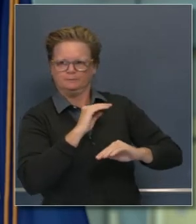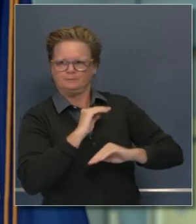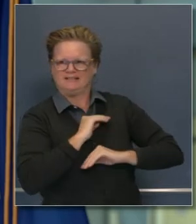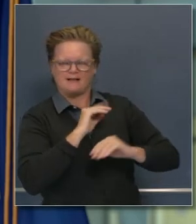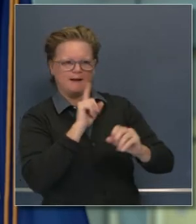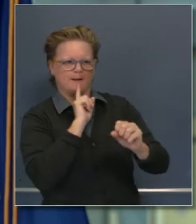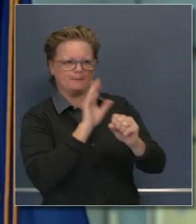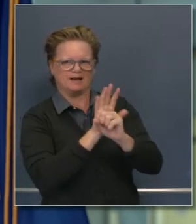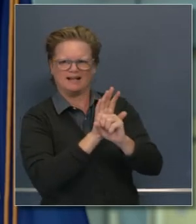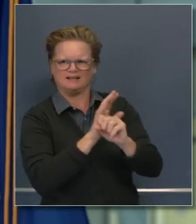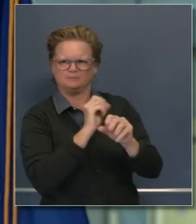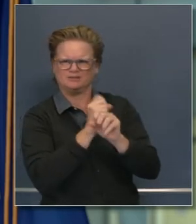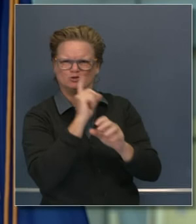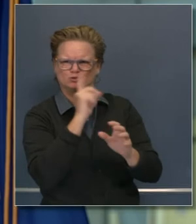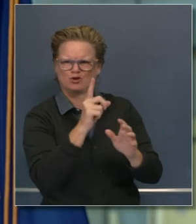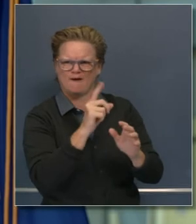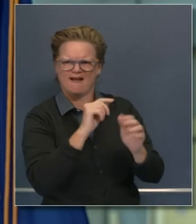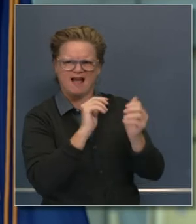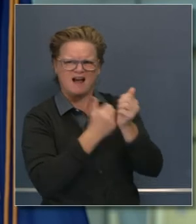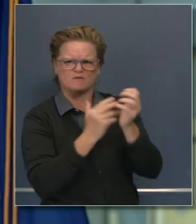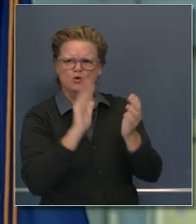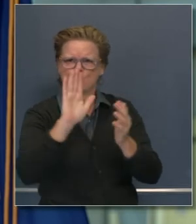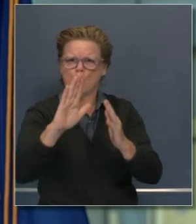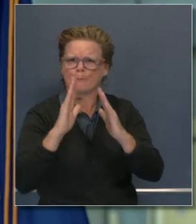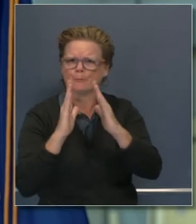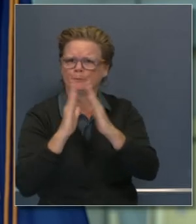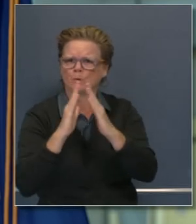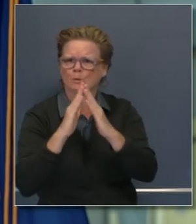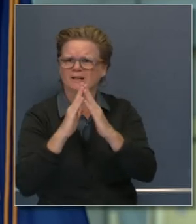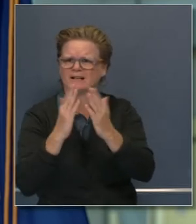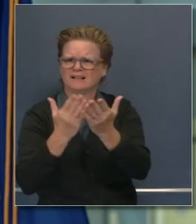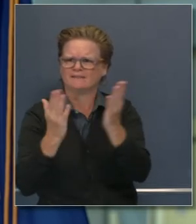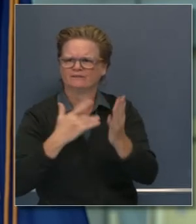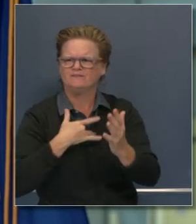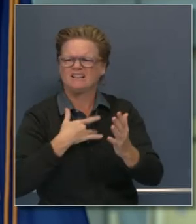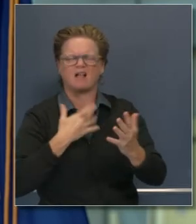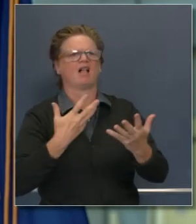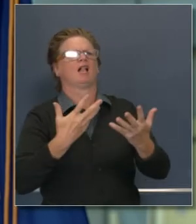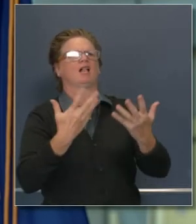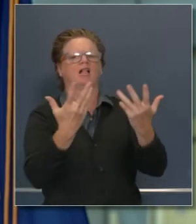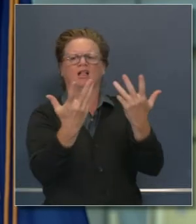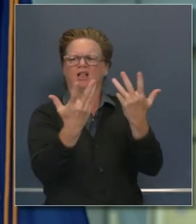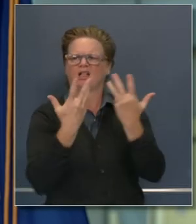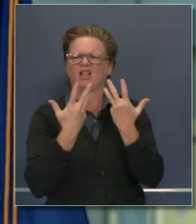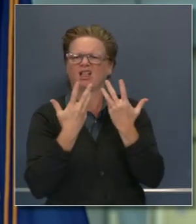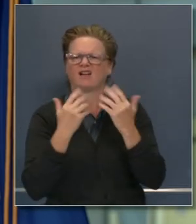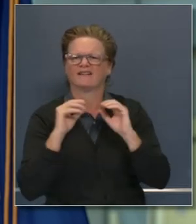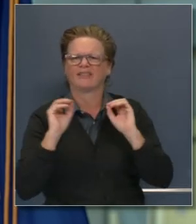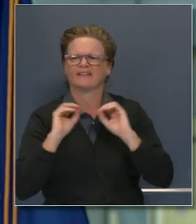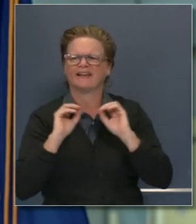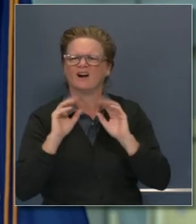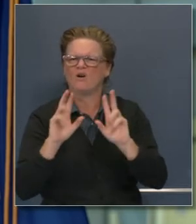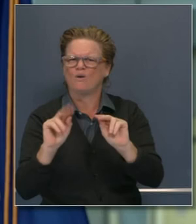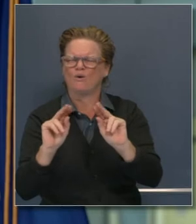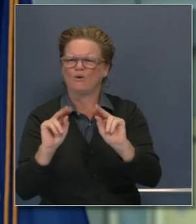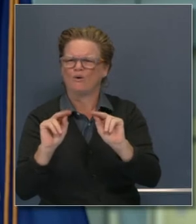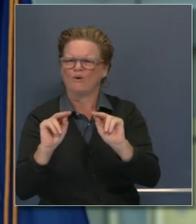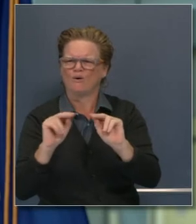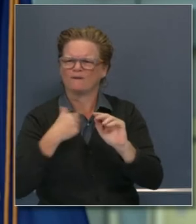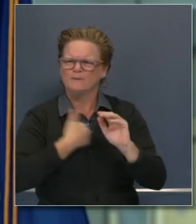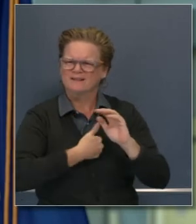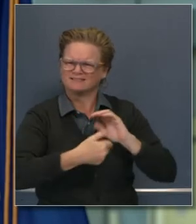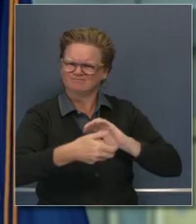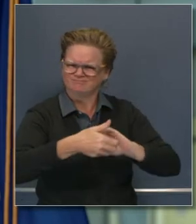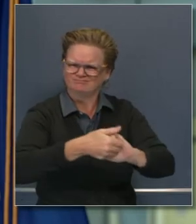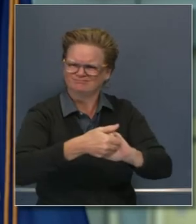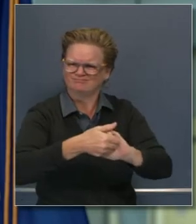eficiencia ambiental en California. Asegurándonos de que las comunidades olvidadas sean parte de la narrativa